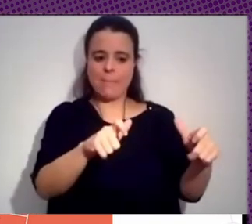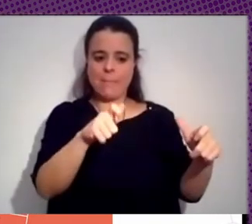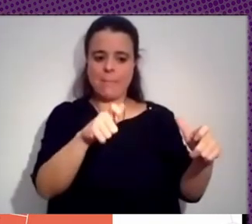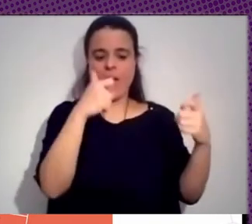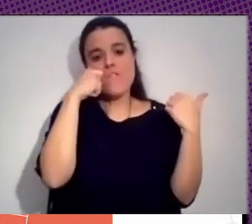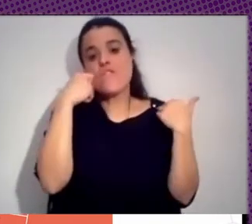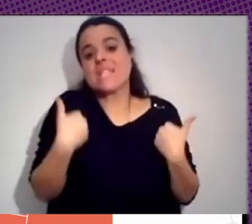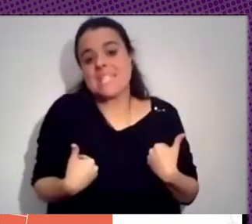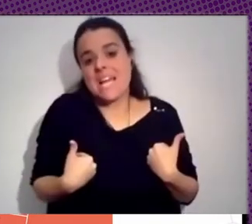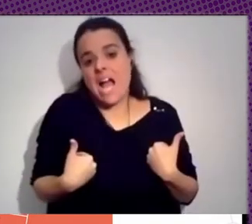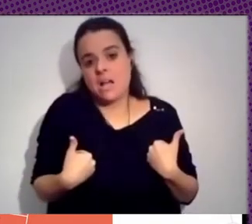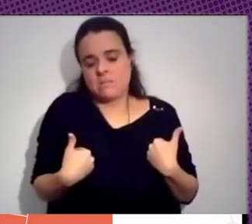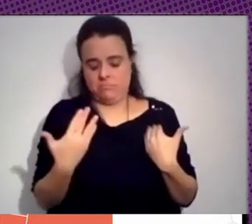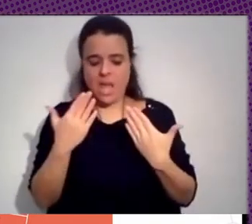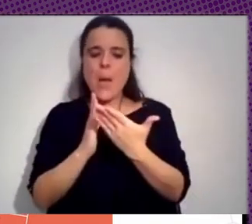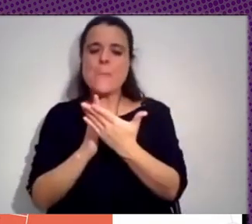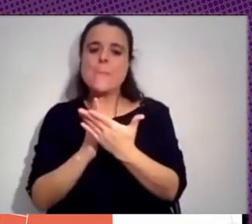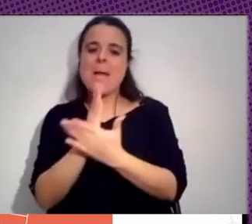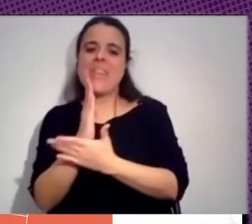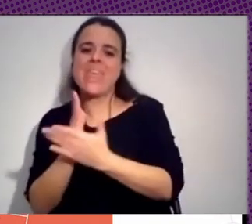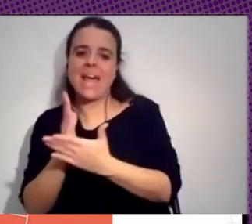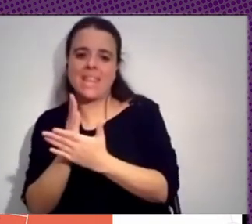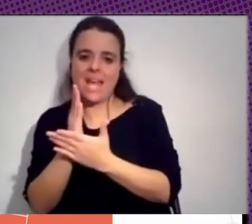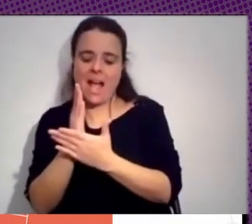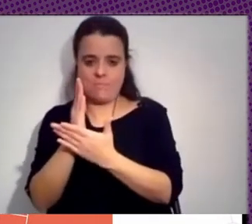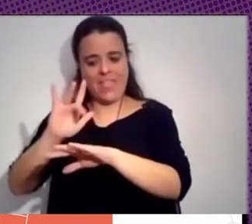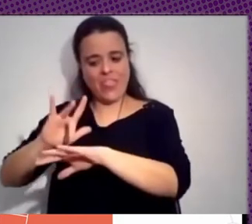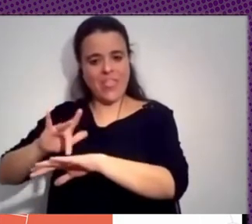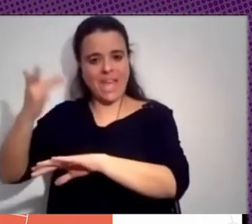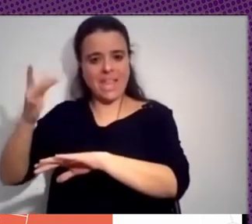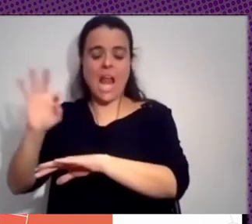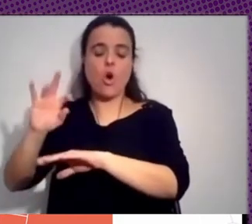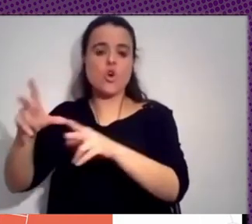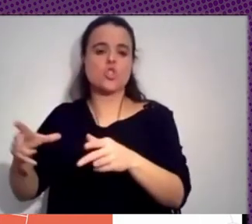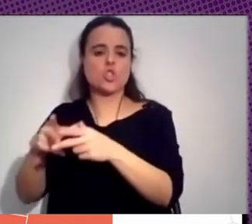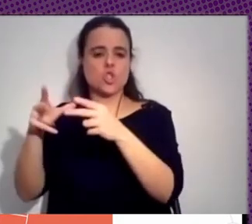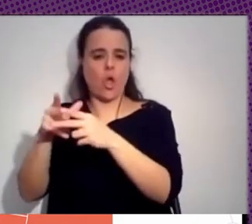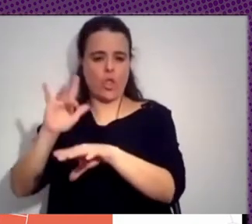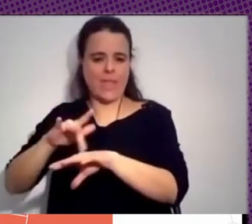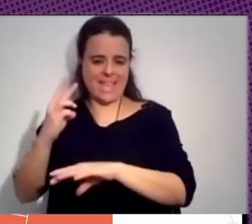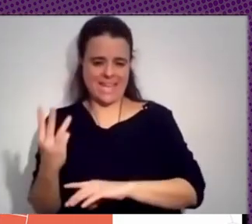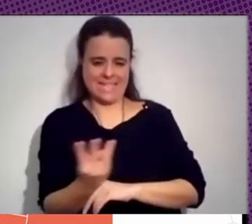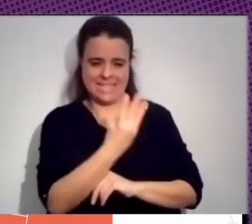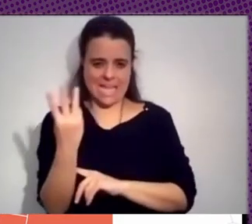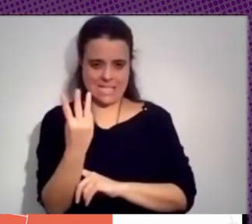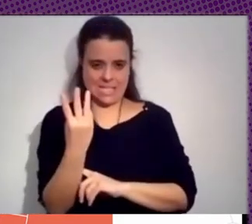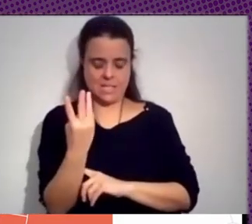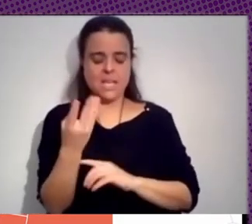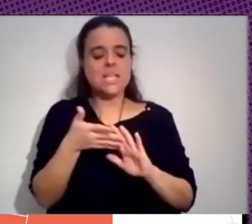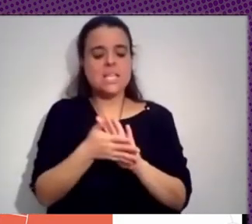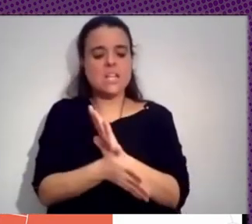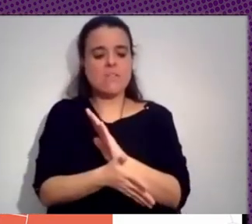y en la capa digital o sociodigital tenemos tres cortes analíticos, decir, tres